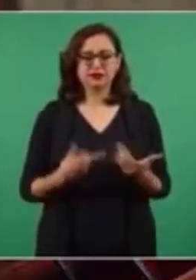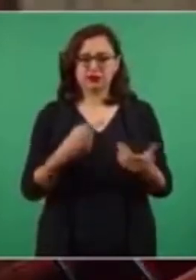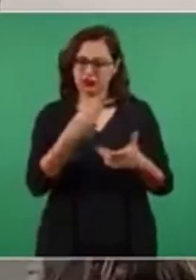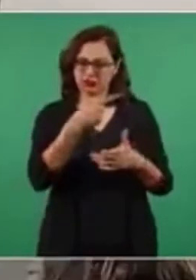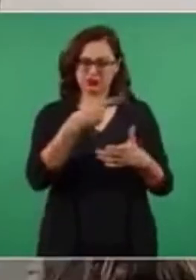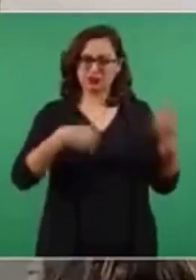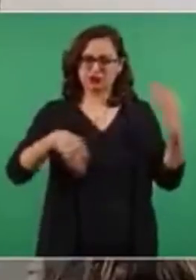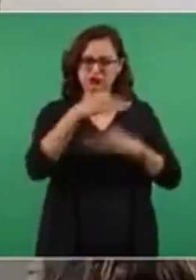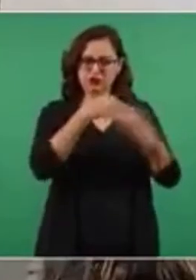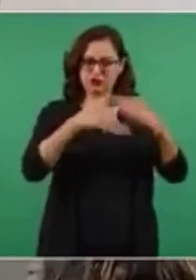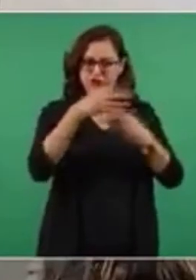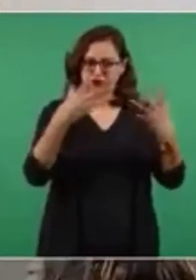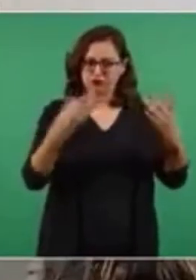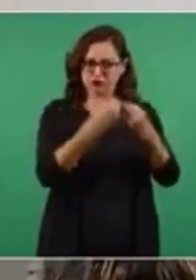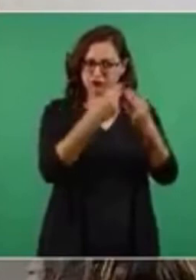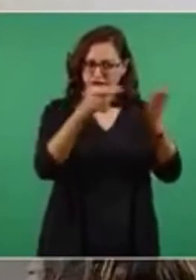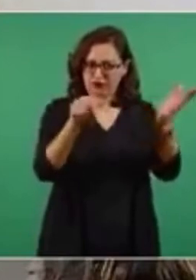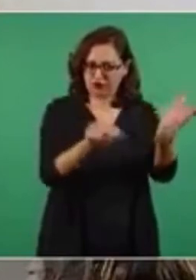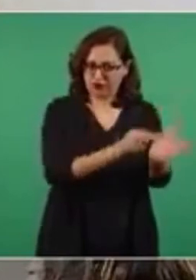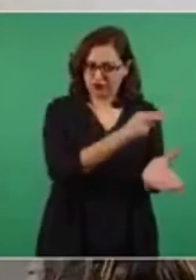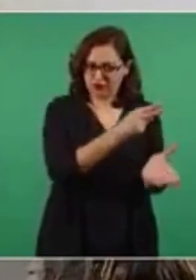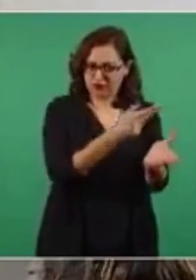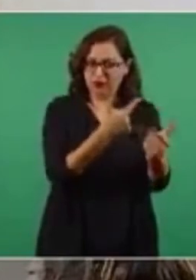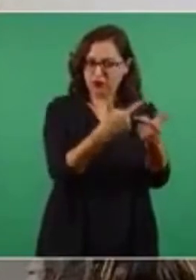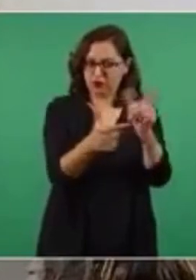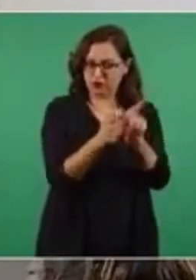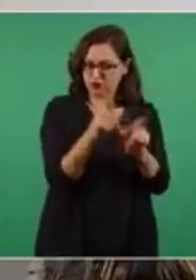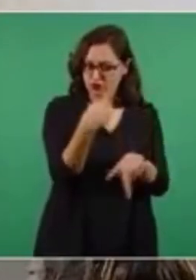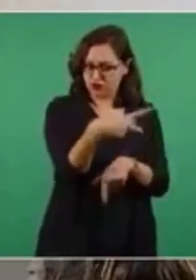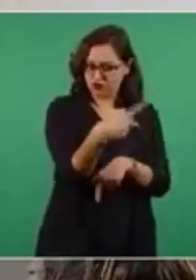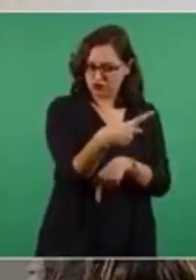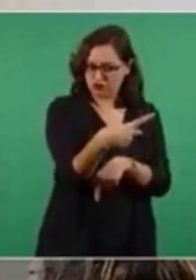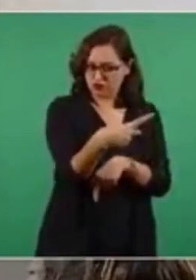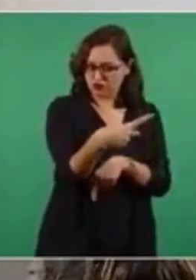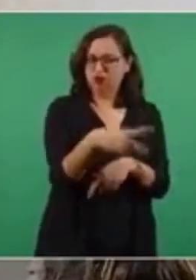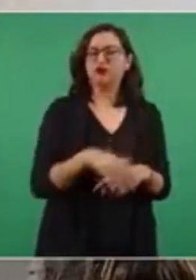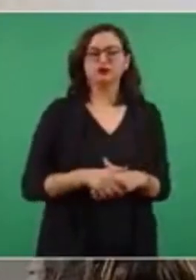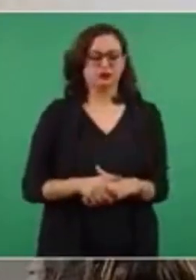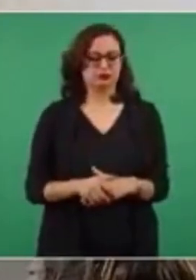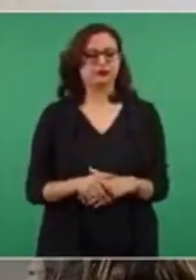Son parte de los trabajos firmantes, o sea, del mismo grupo.